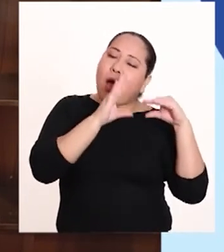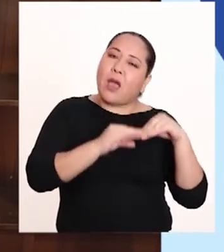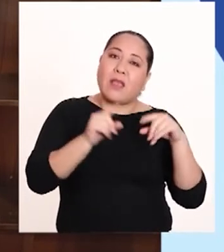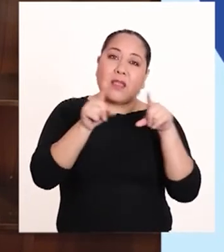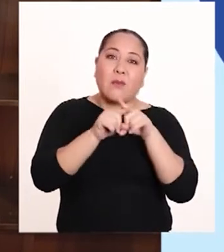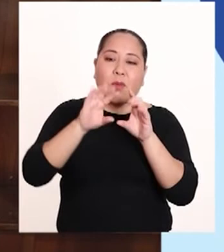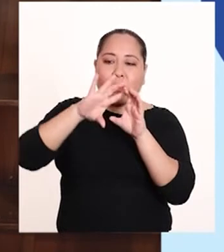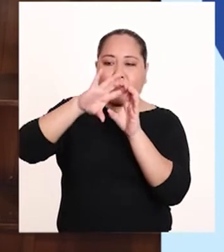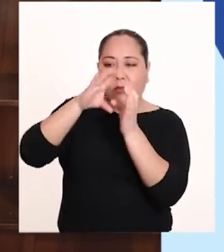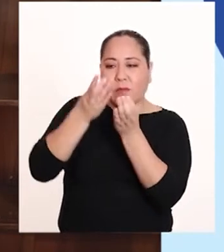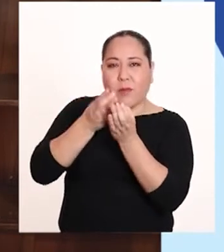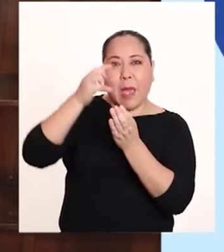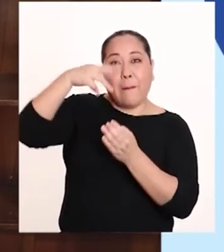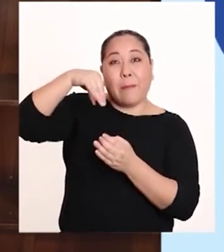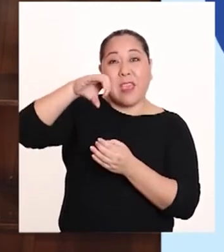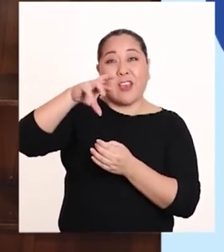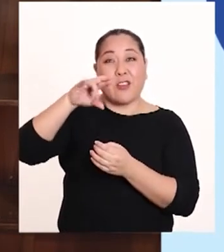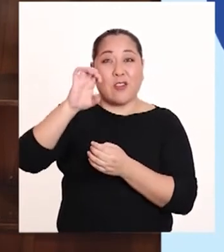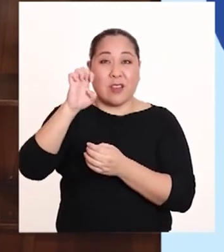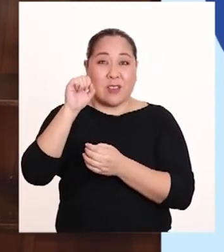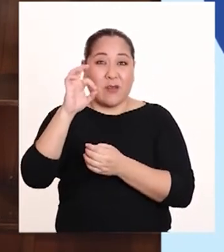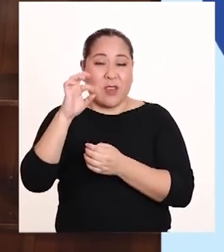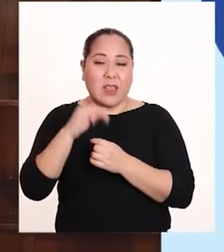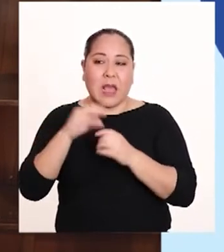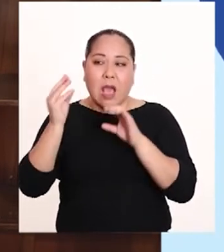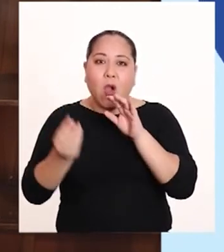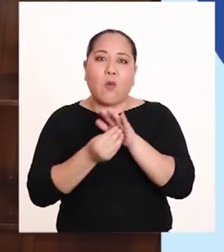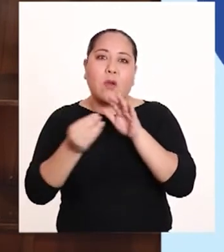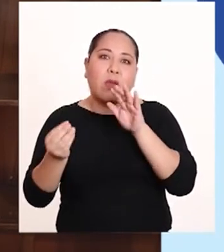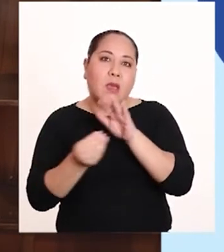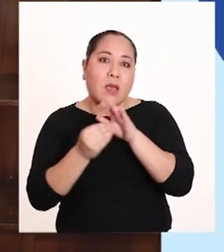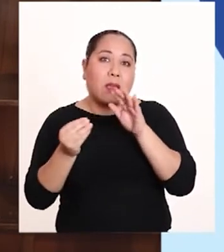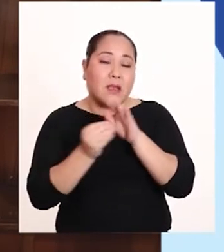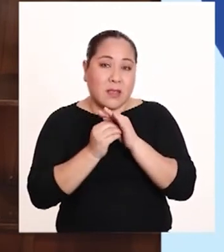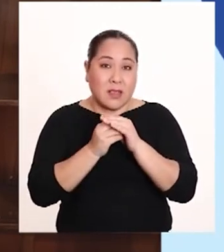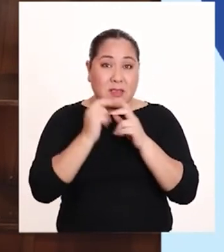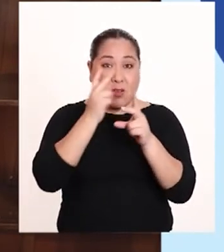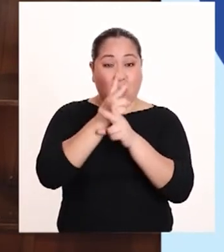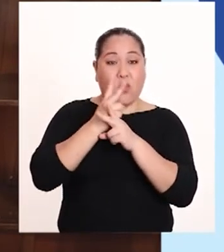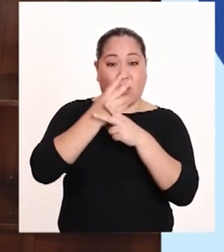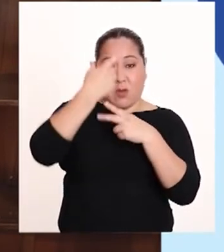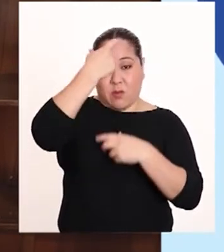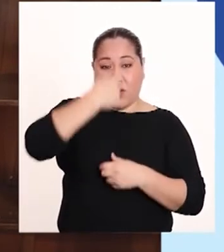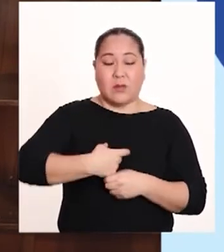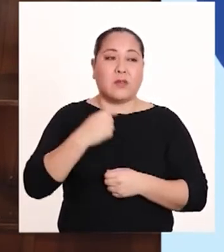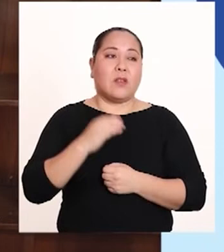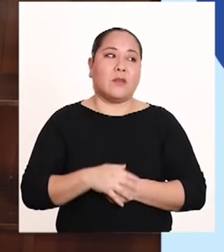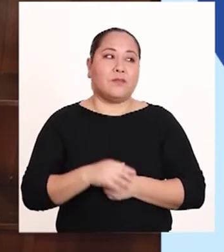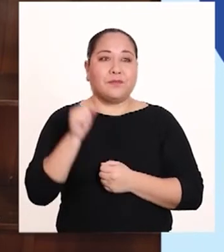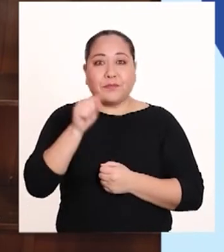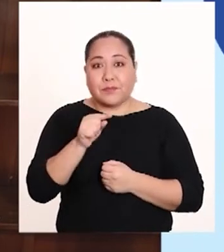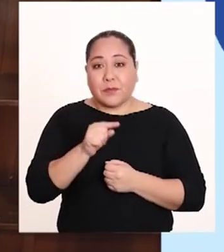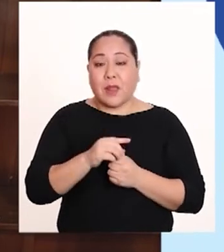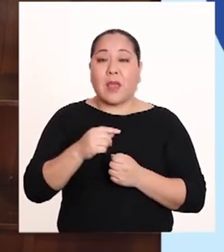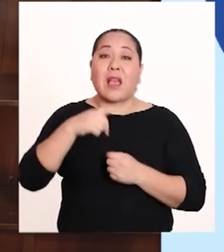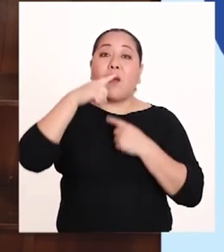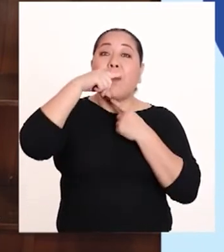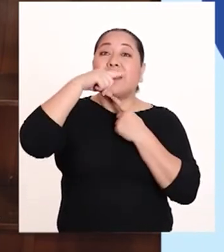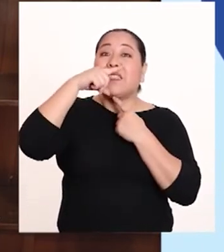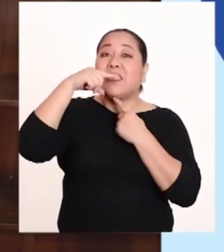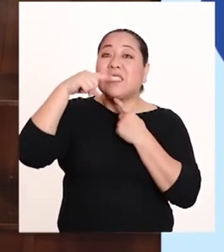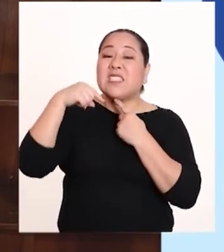y microesferas, las cuales son adicionadas a productos de cuidado personal, pasta dental